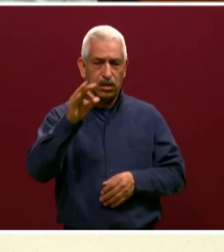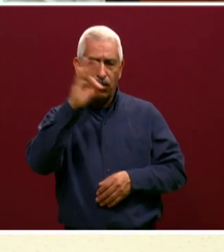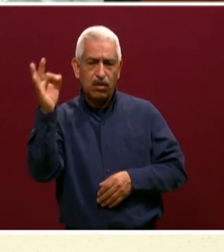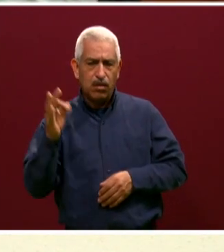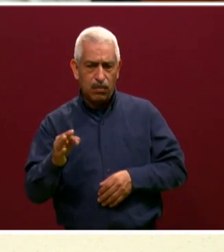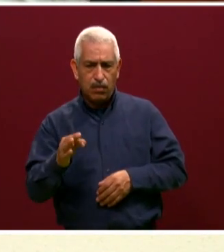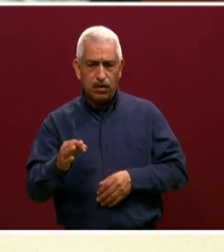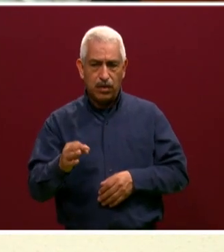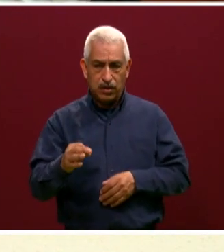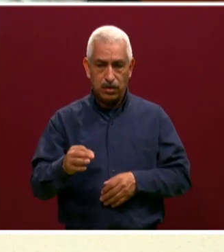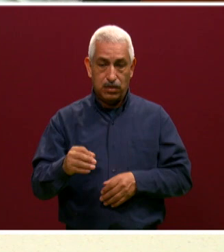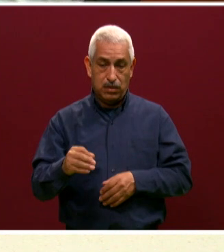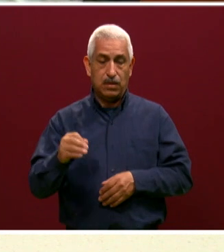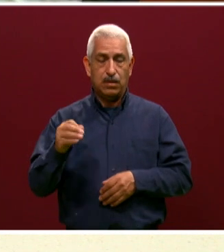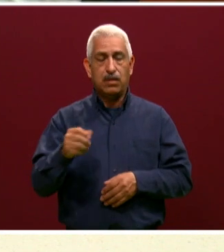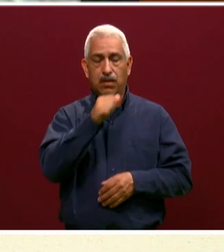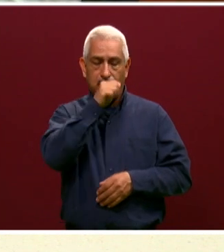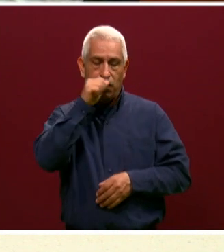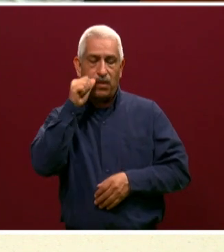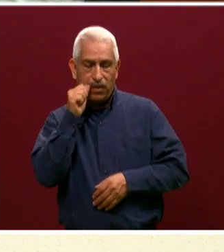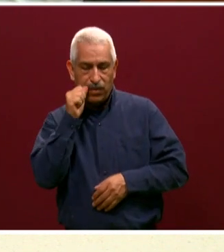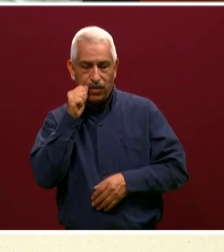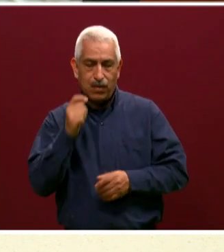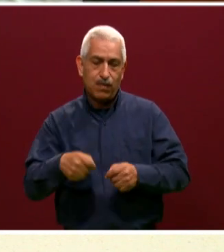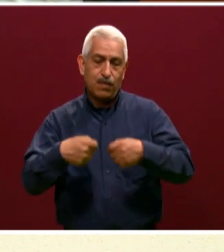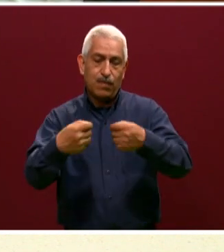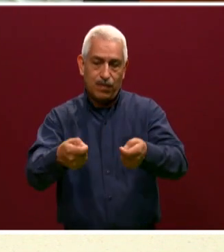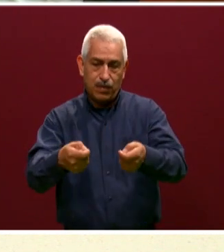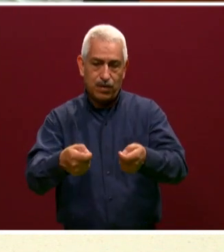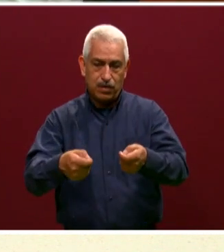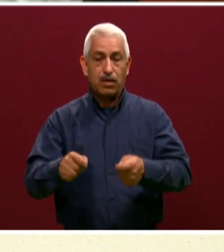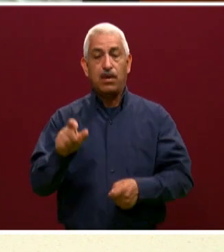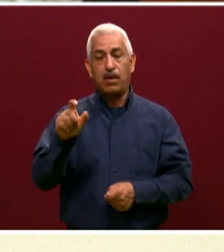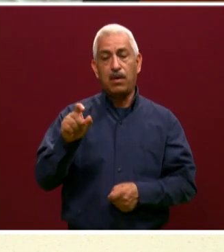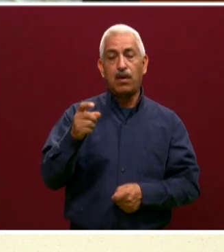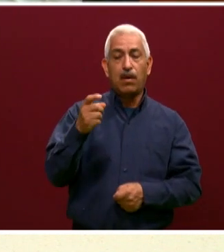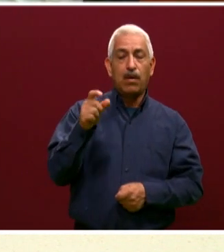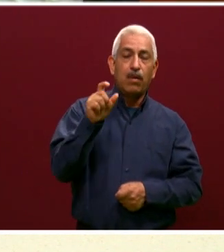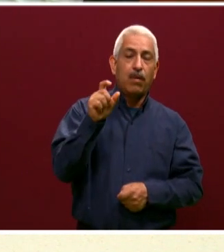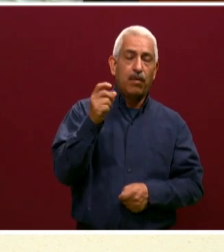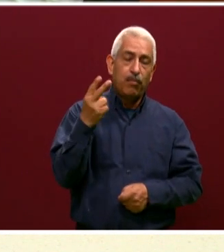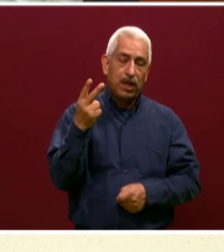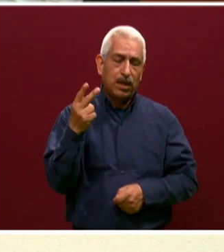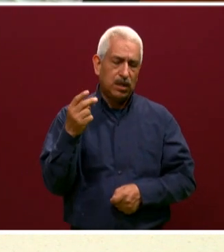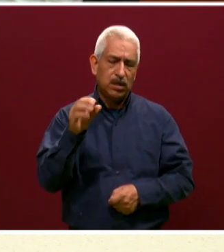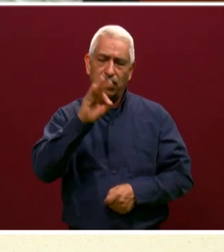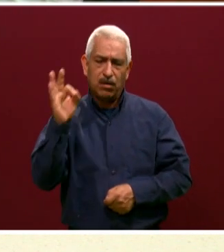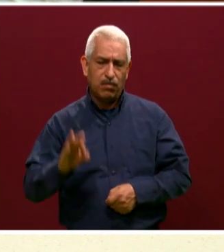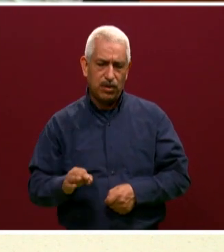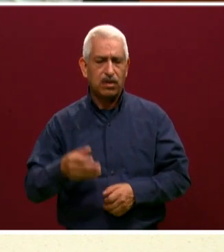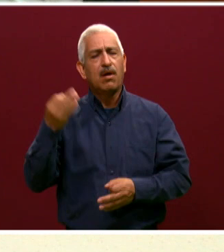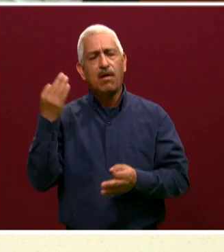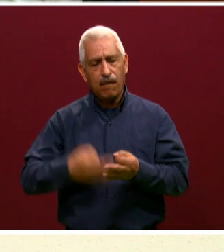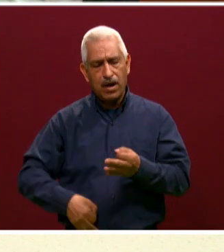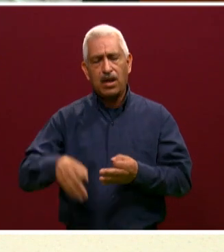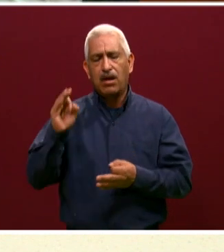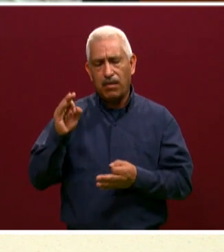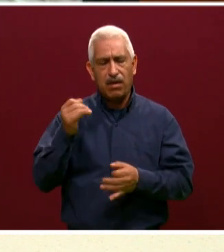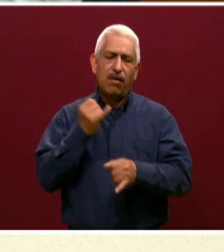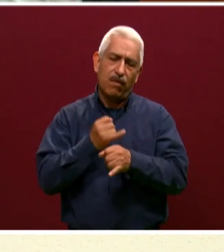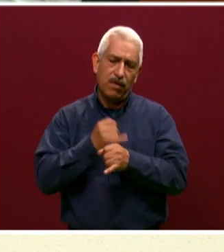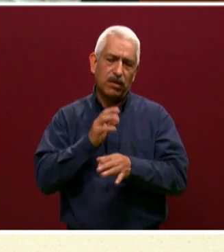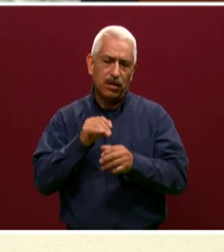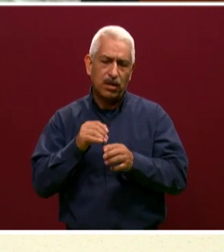todavía no han logrado hacer su proceso por falta de internet, pero aún así se está buscando que consigamos el